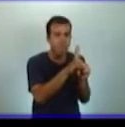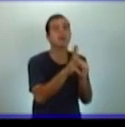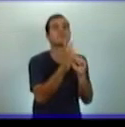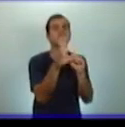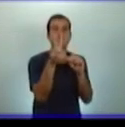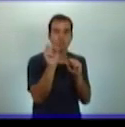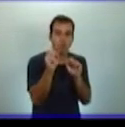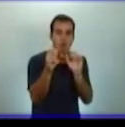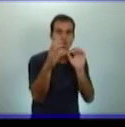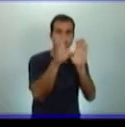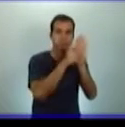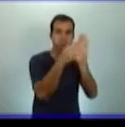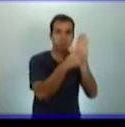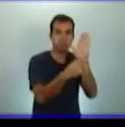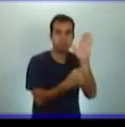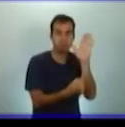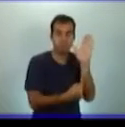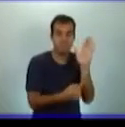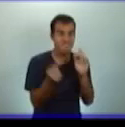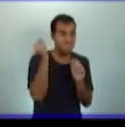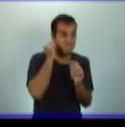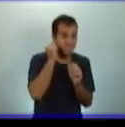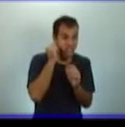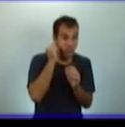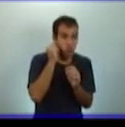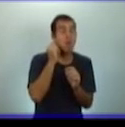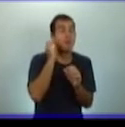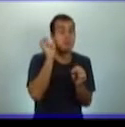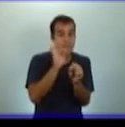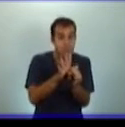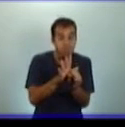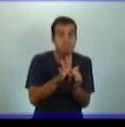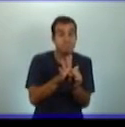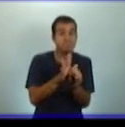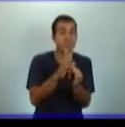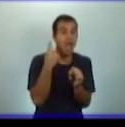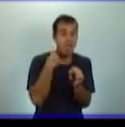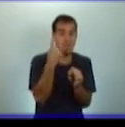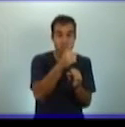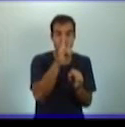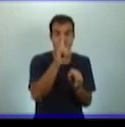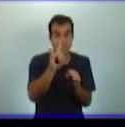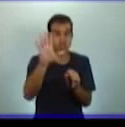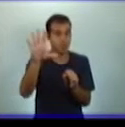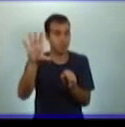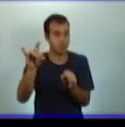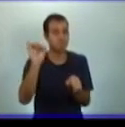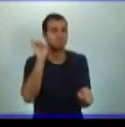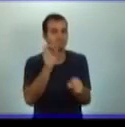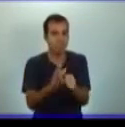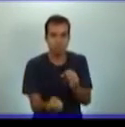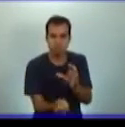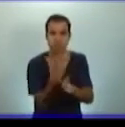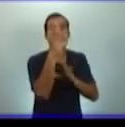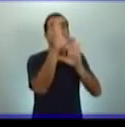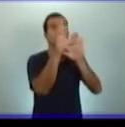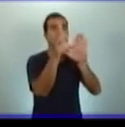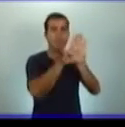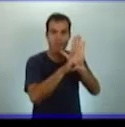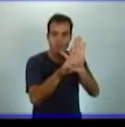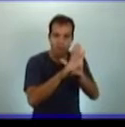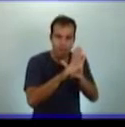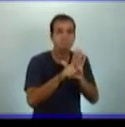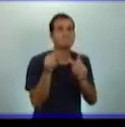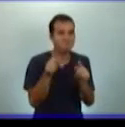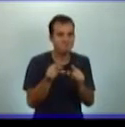ya en febrero del propio 59, sale esta ley fundamental que